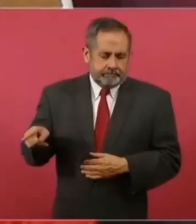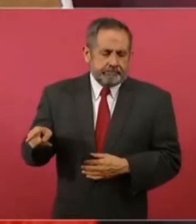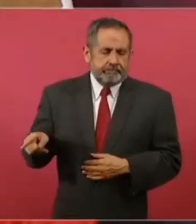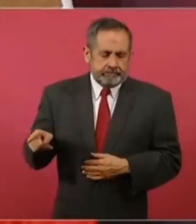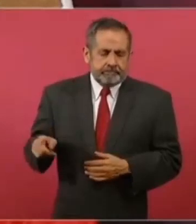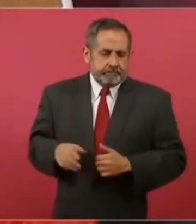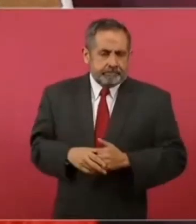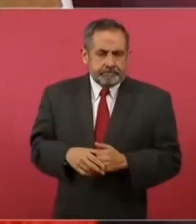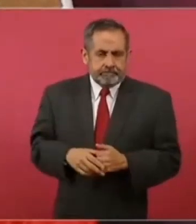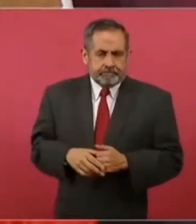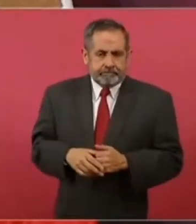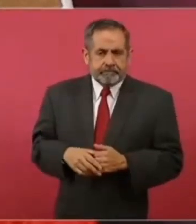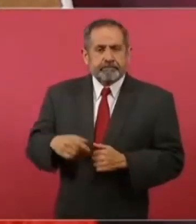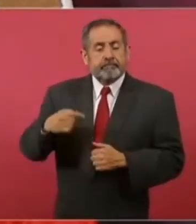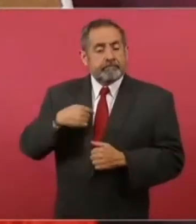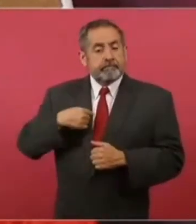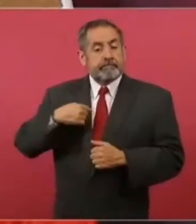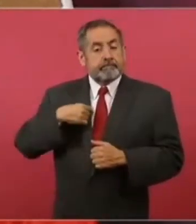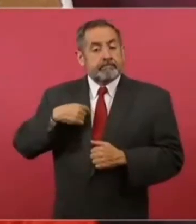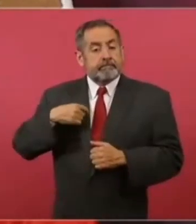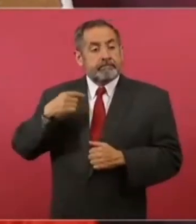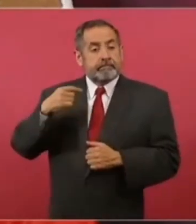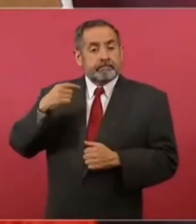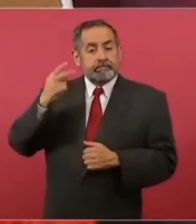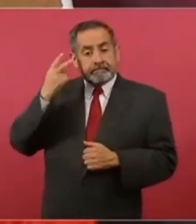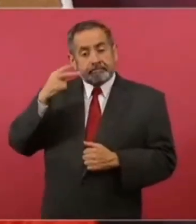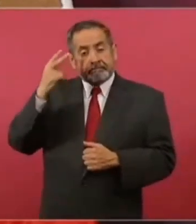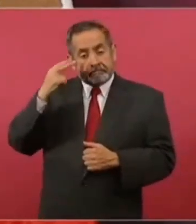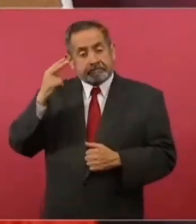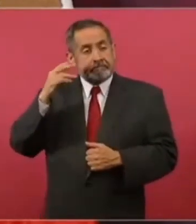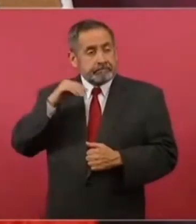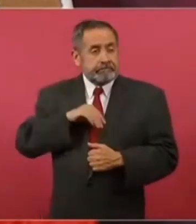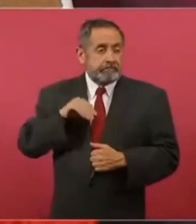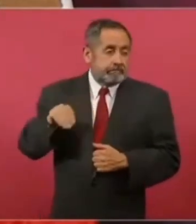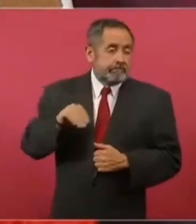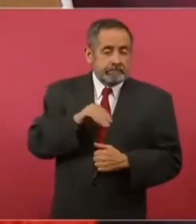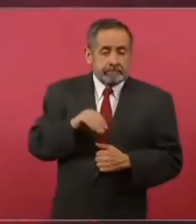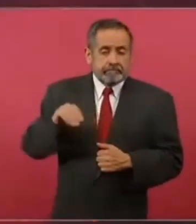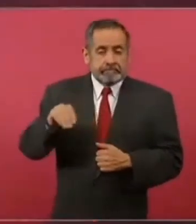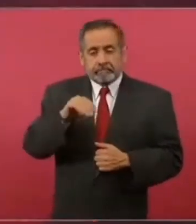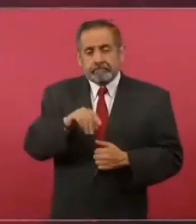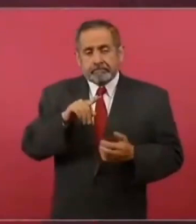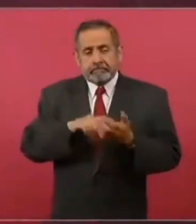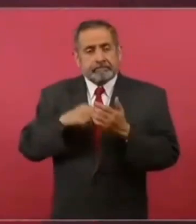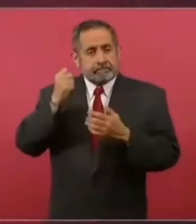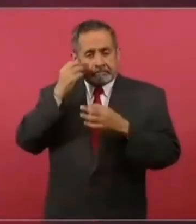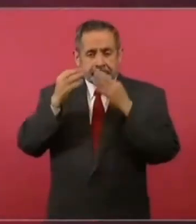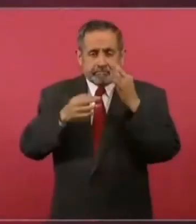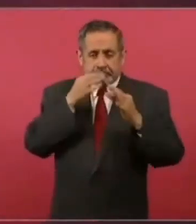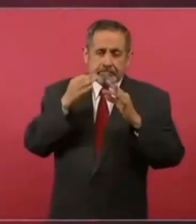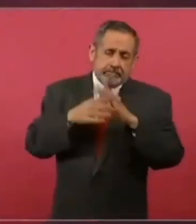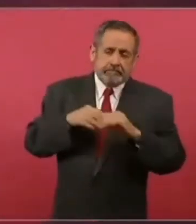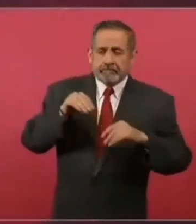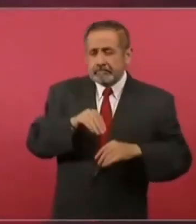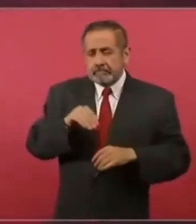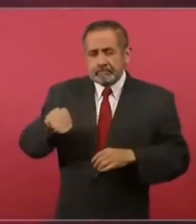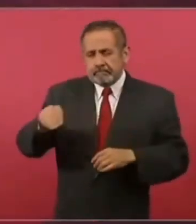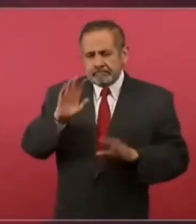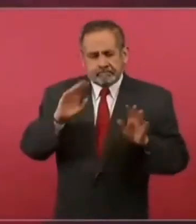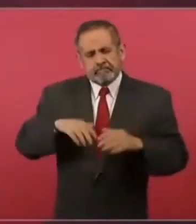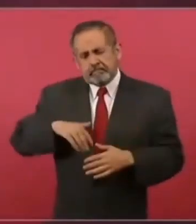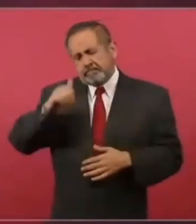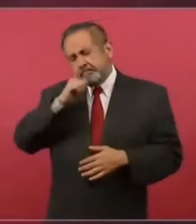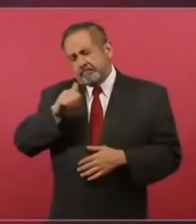Yo hago una gira en campaña. Desde